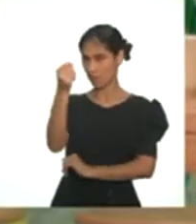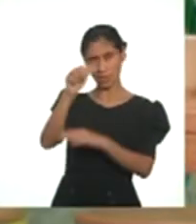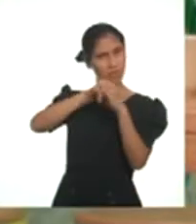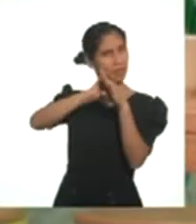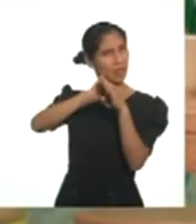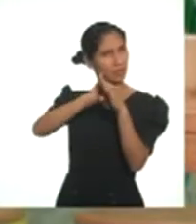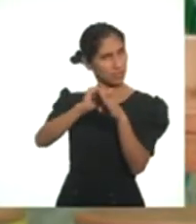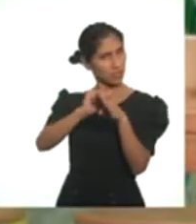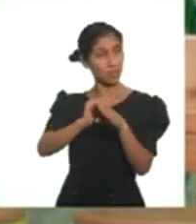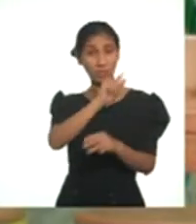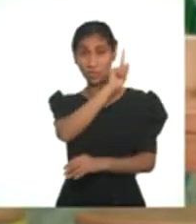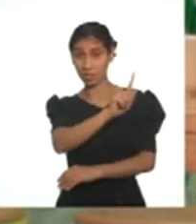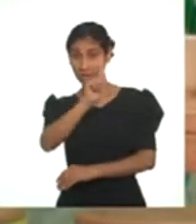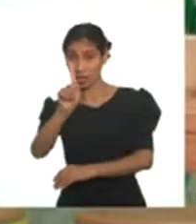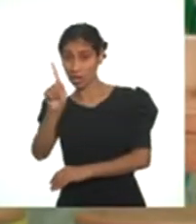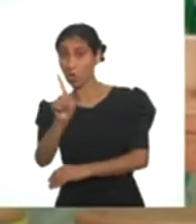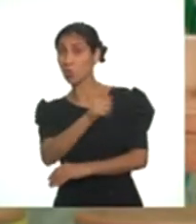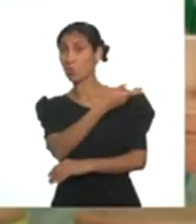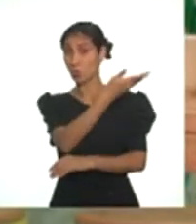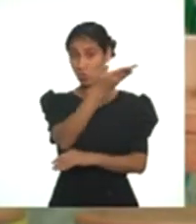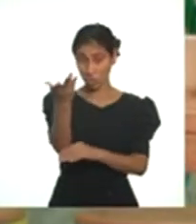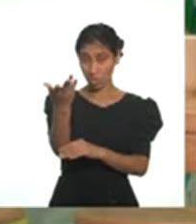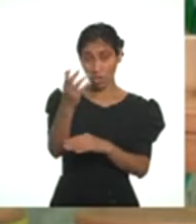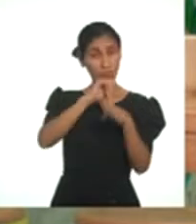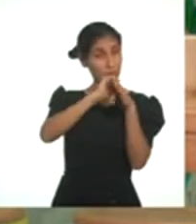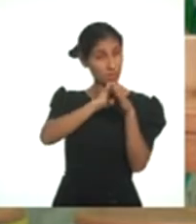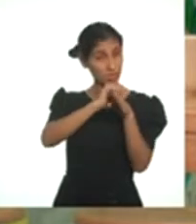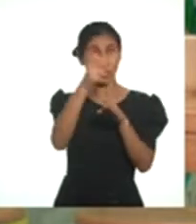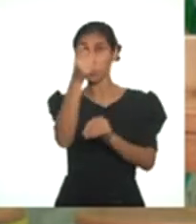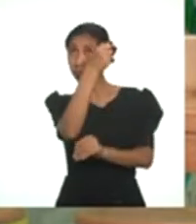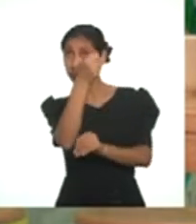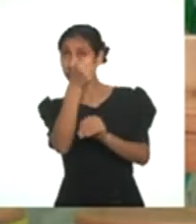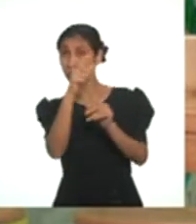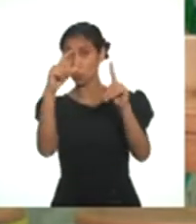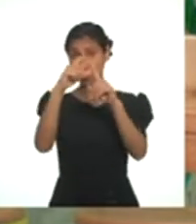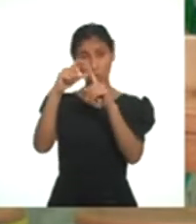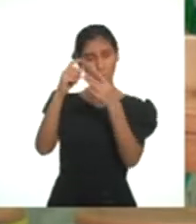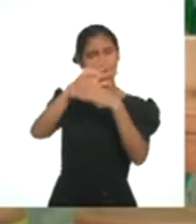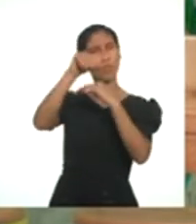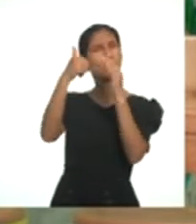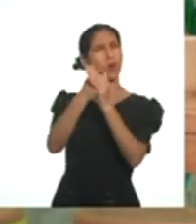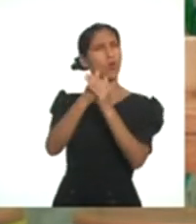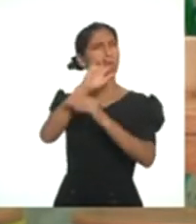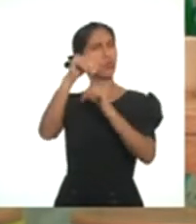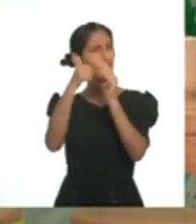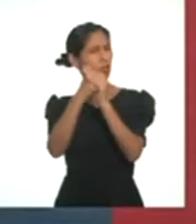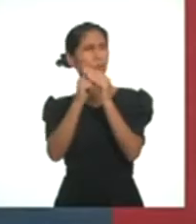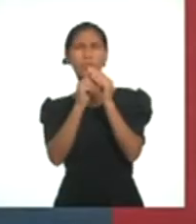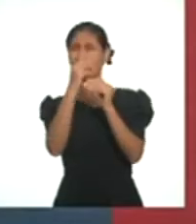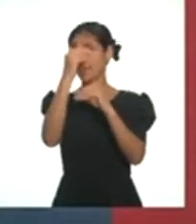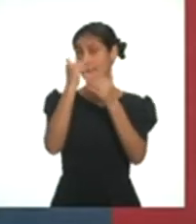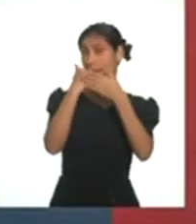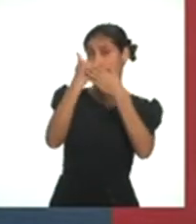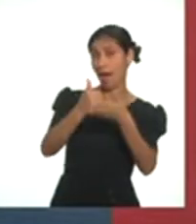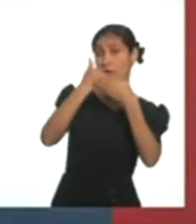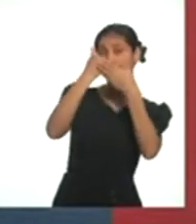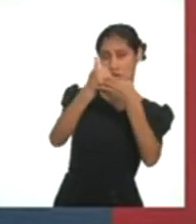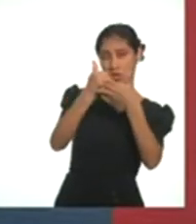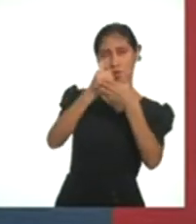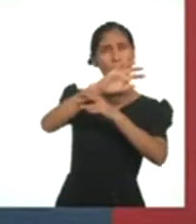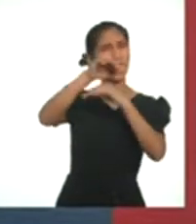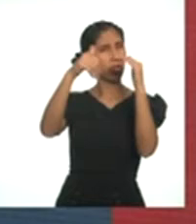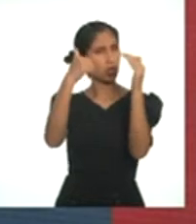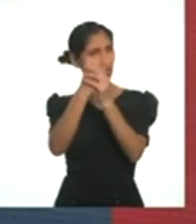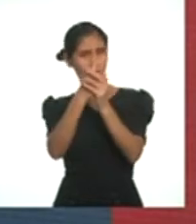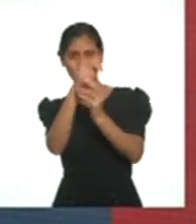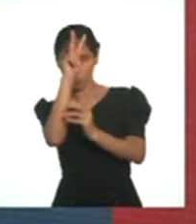práctica. Si cada uno hacemos nuestra parte, vamos a ir construyendo un Perú con respeto